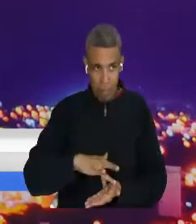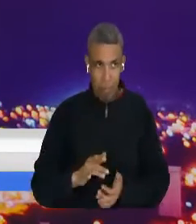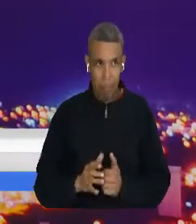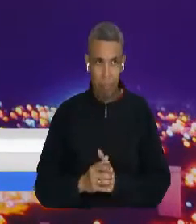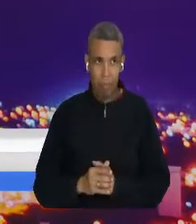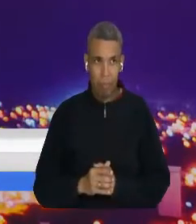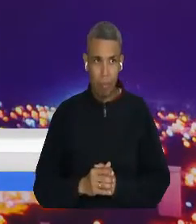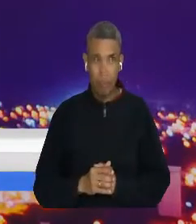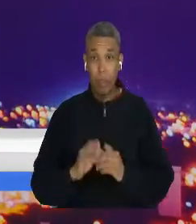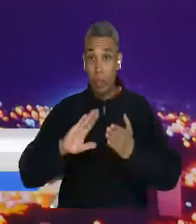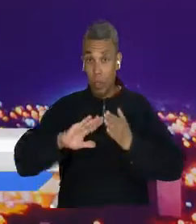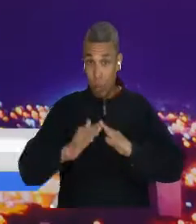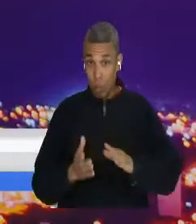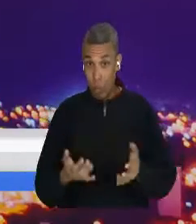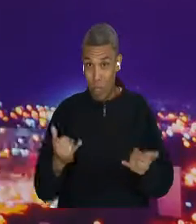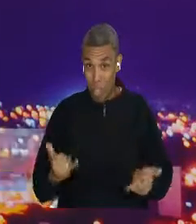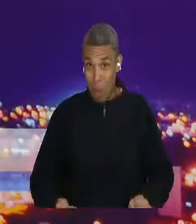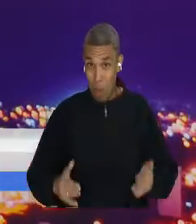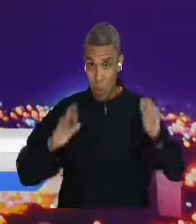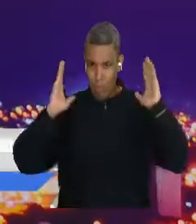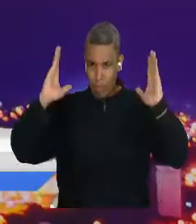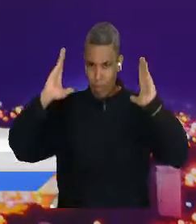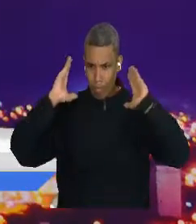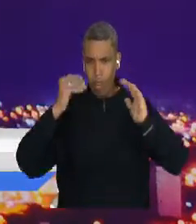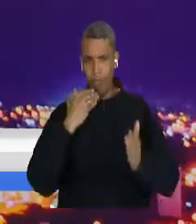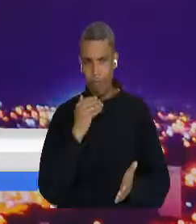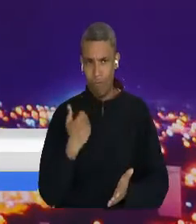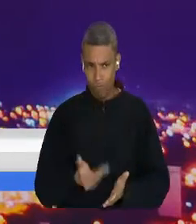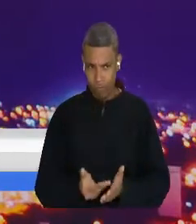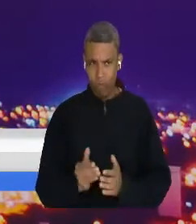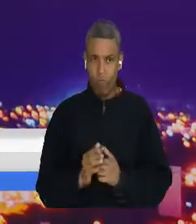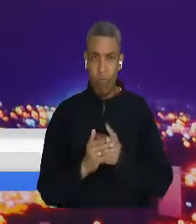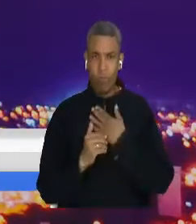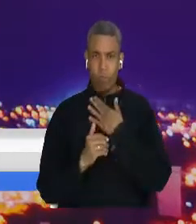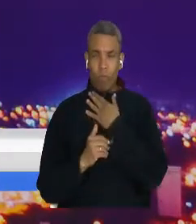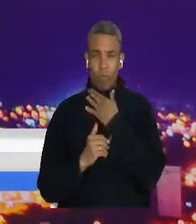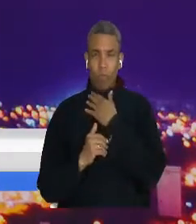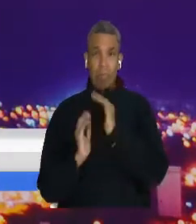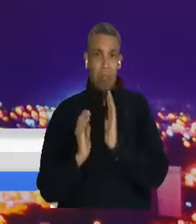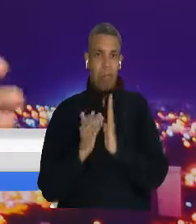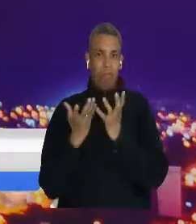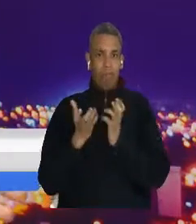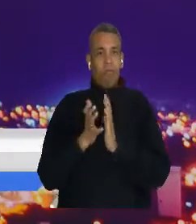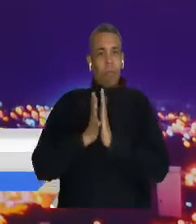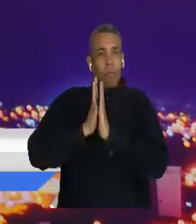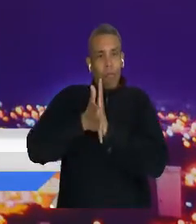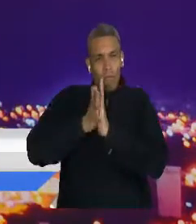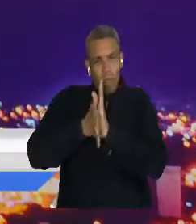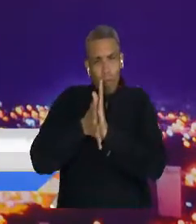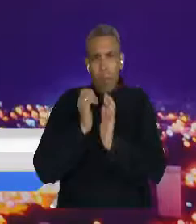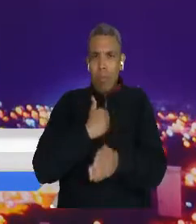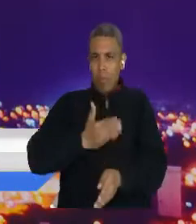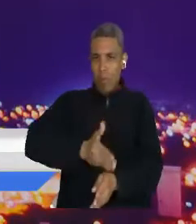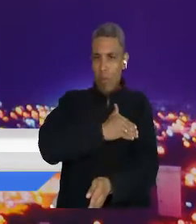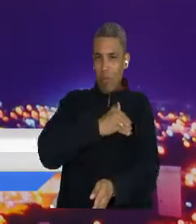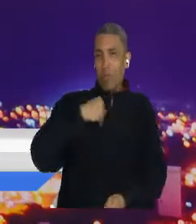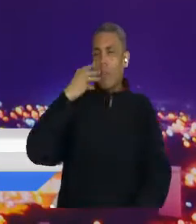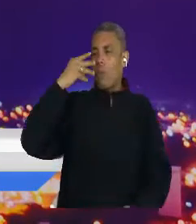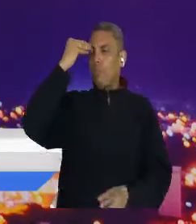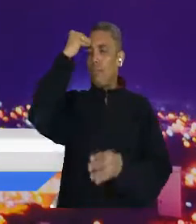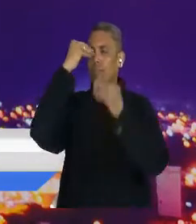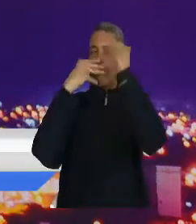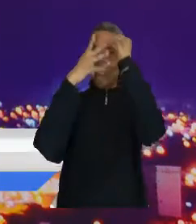que nos están viendo de escucharnos, de vernos y poder transmitir estos conocimientos que